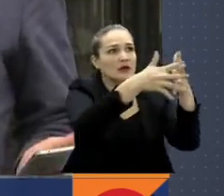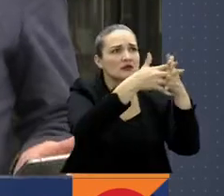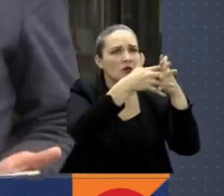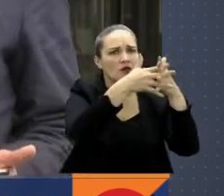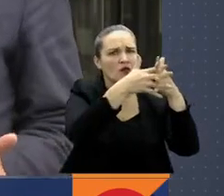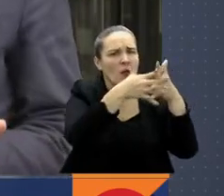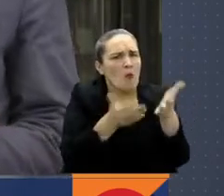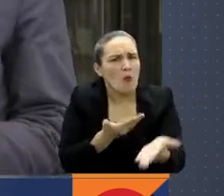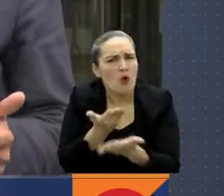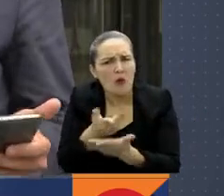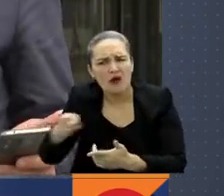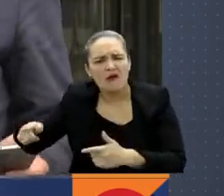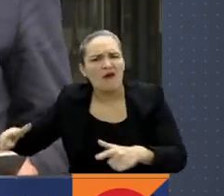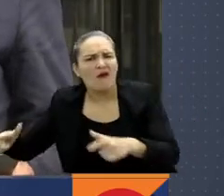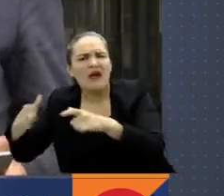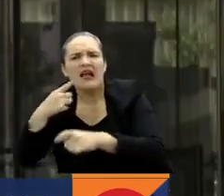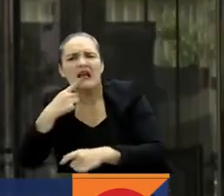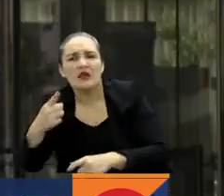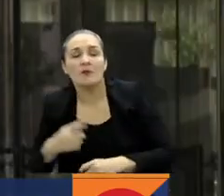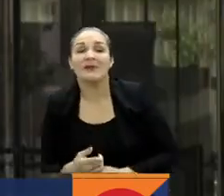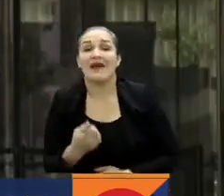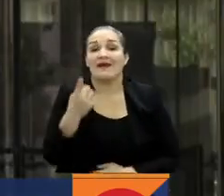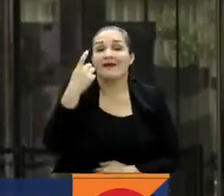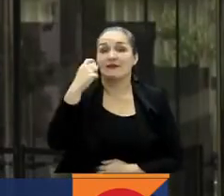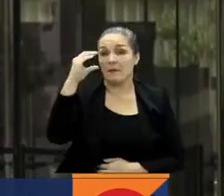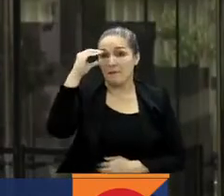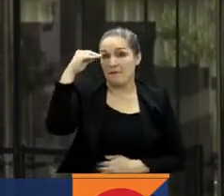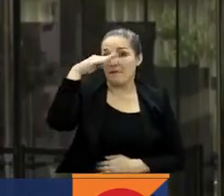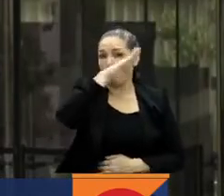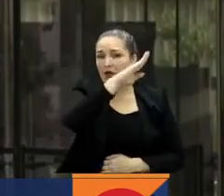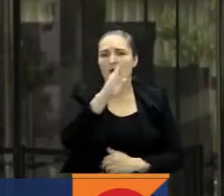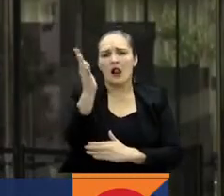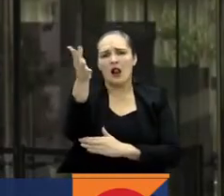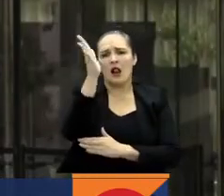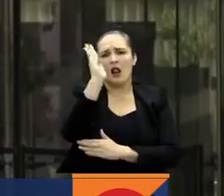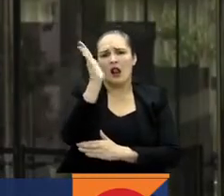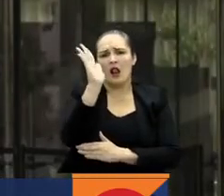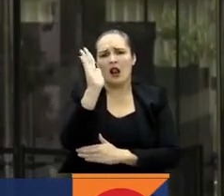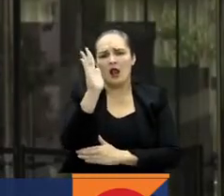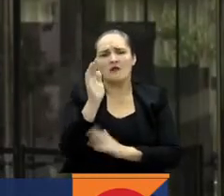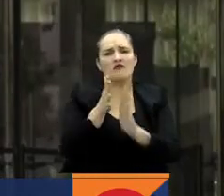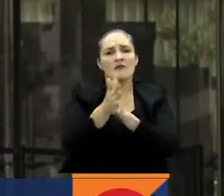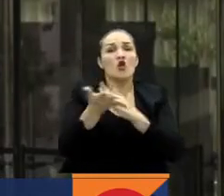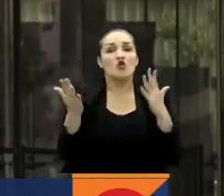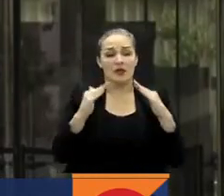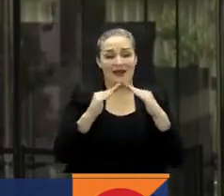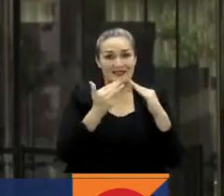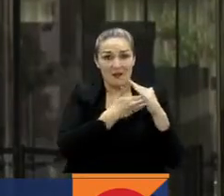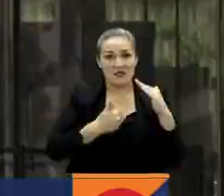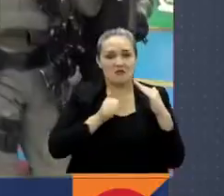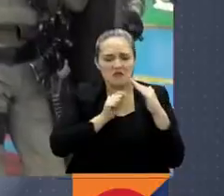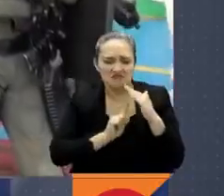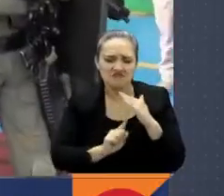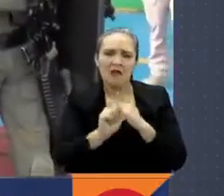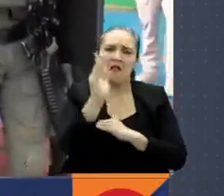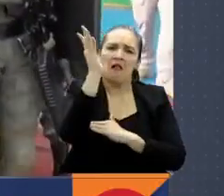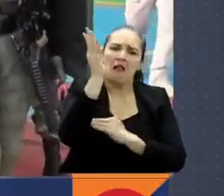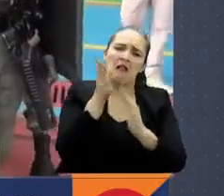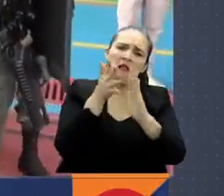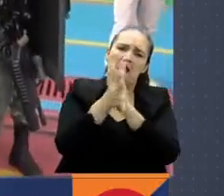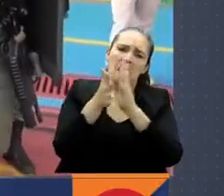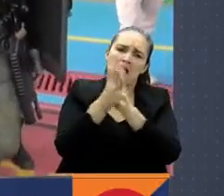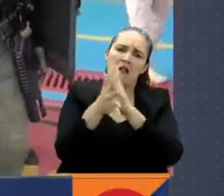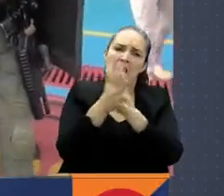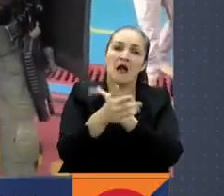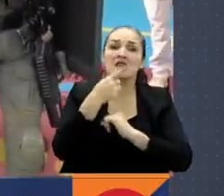José Fernando, mire, pues es que este anuncio lo dio ayer el presidente Gustavo Petro en la Casa de Nariño, donde aseguró que en la reunión que sostuvo con la delegación del